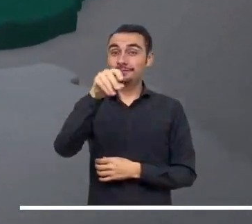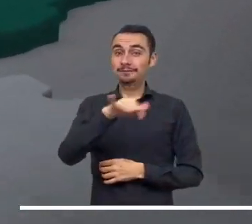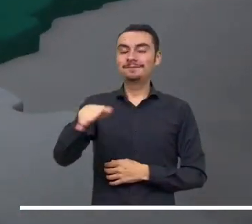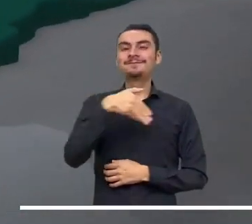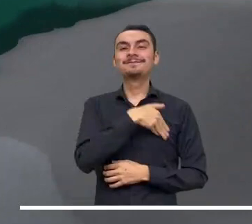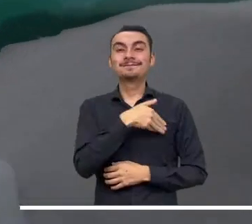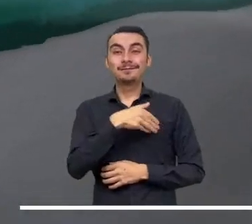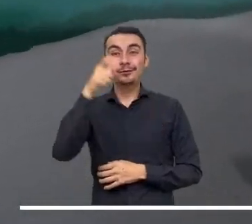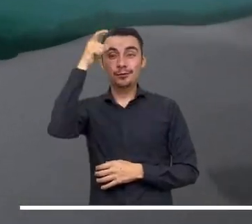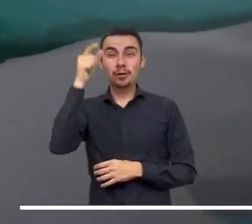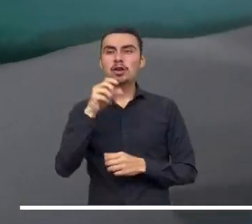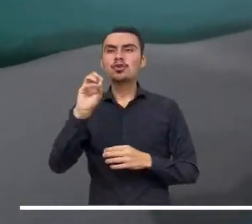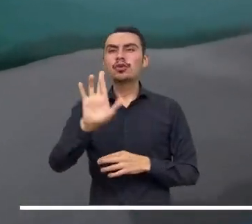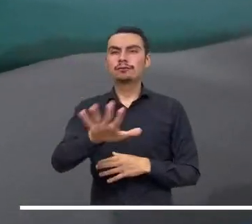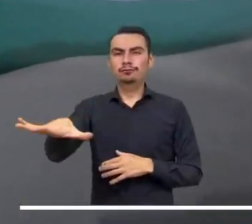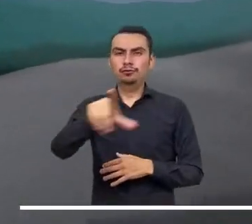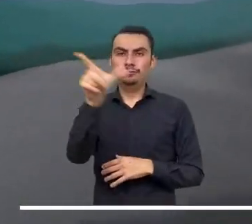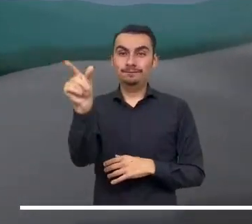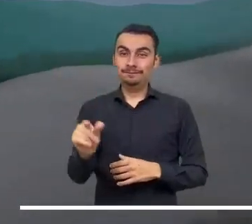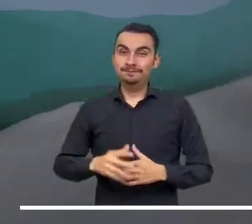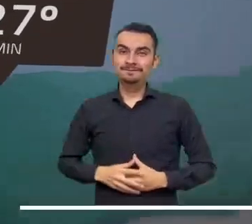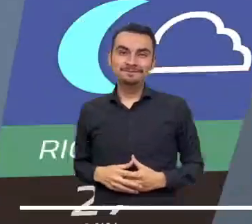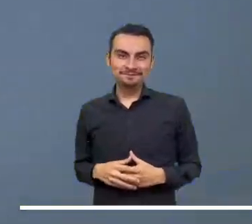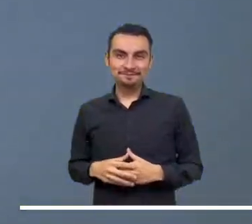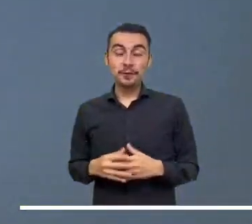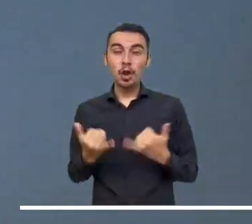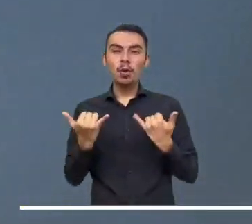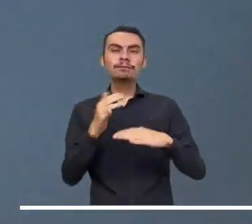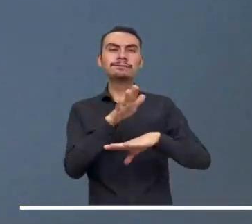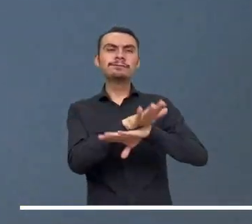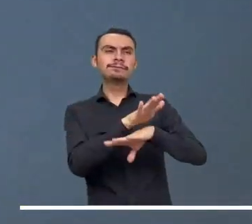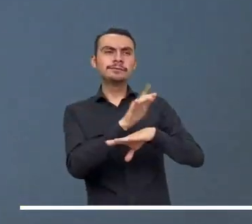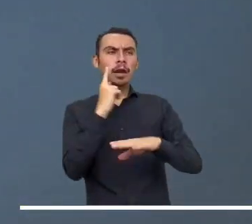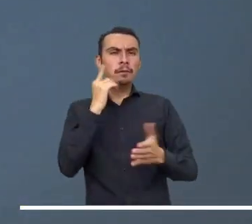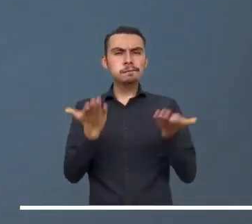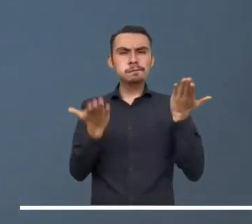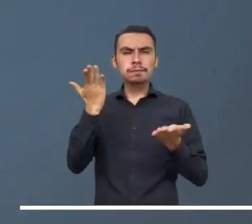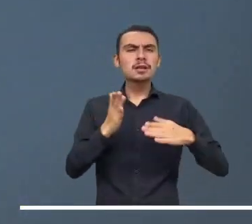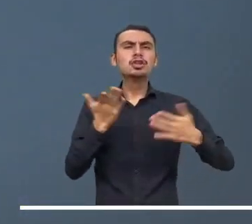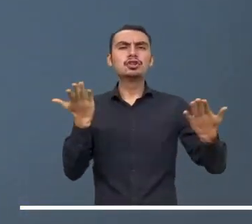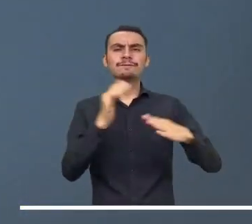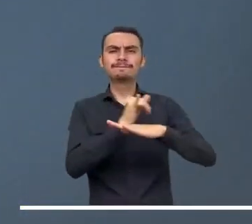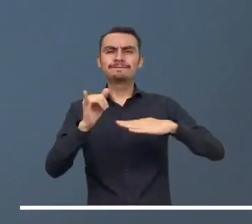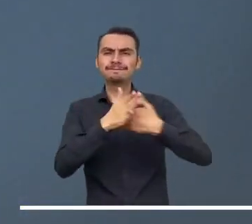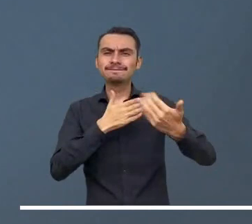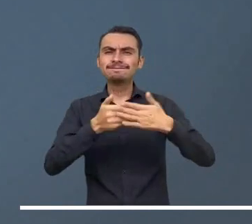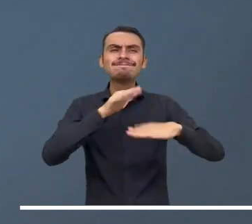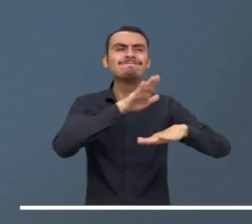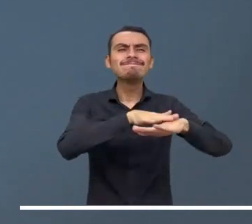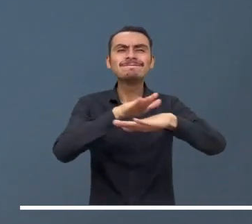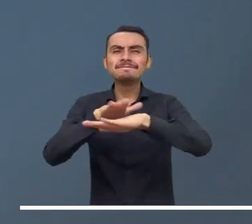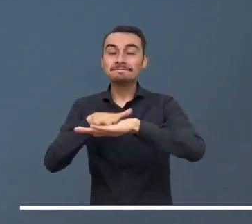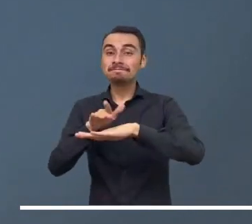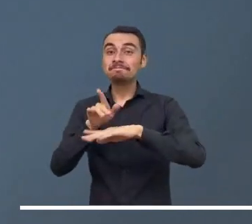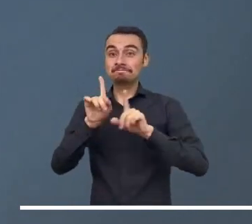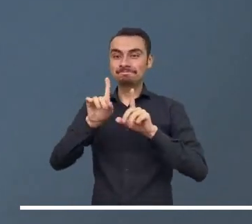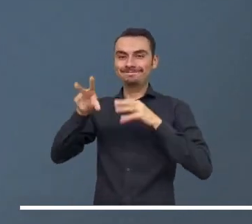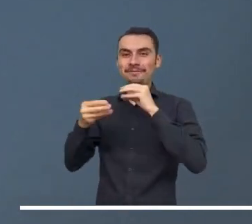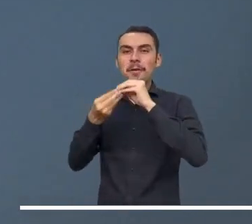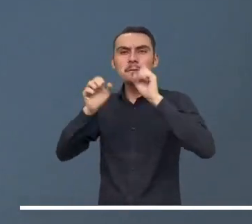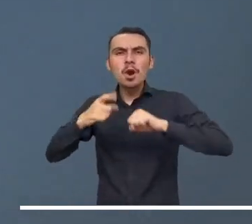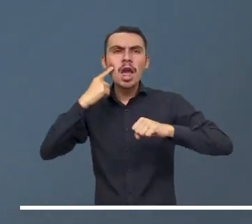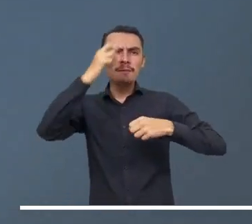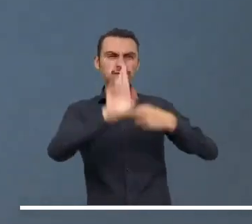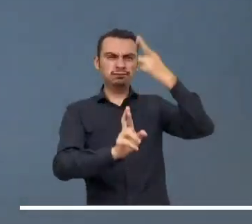sur de Sucre, Córdoba y Urabá. En el sur del archipiélago, así como en la isla de San Andrés, podrían presentarse algunas